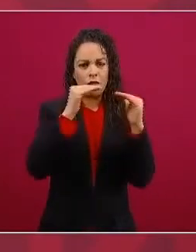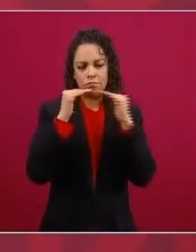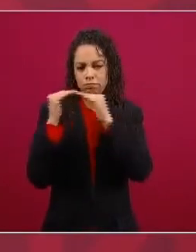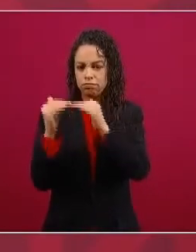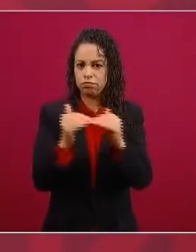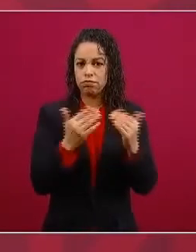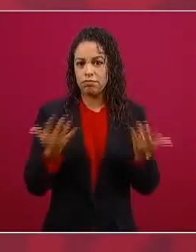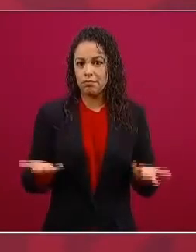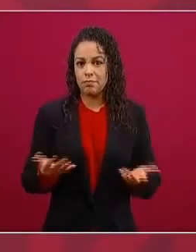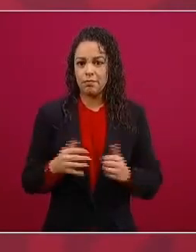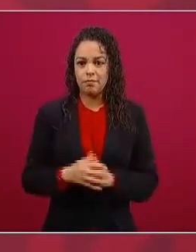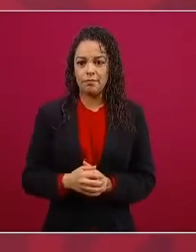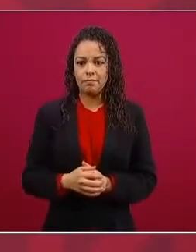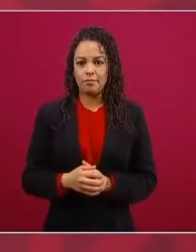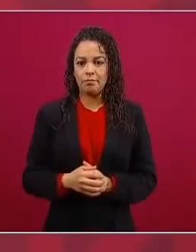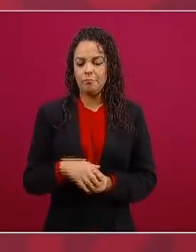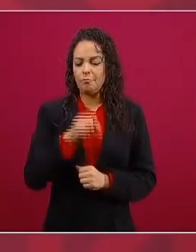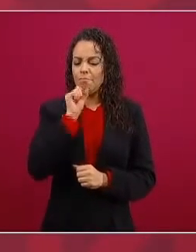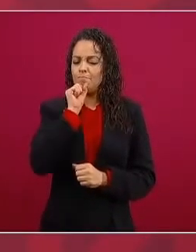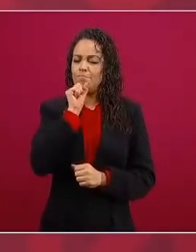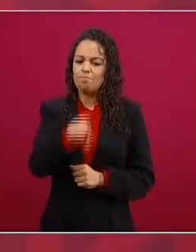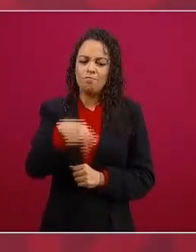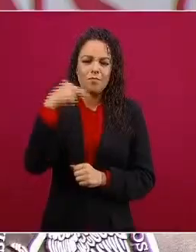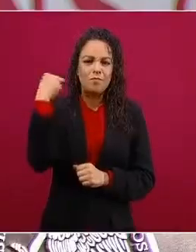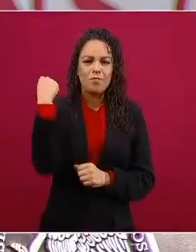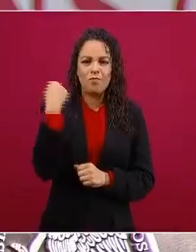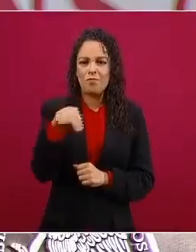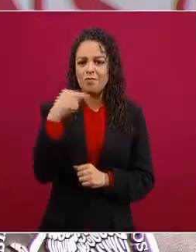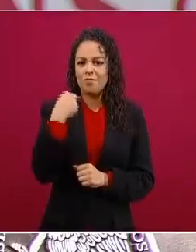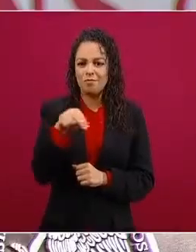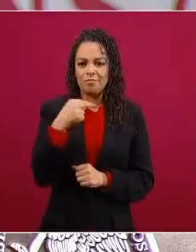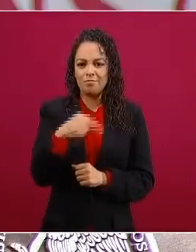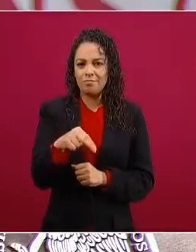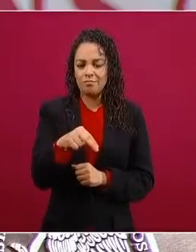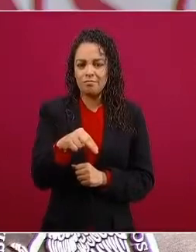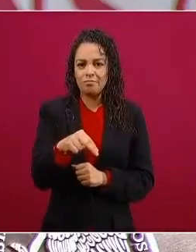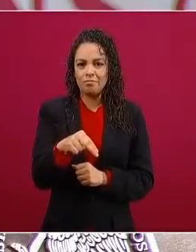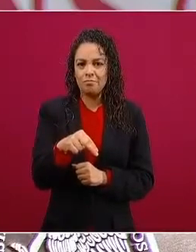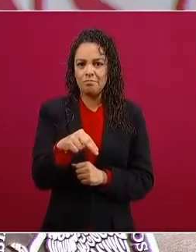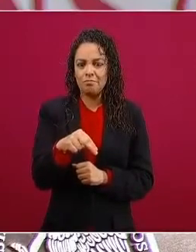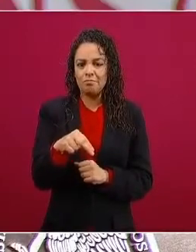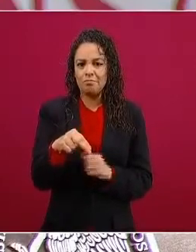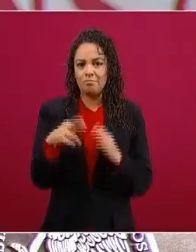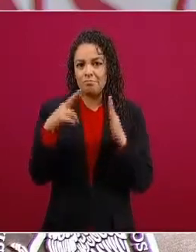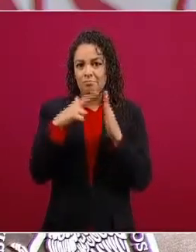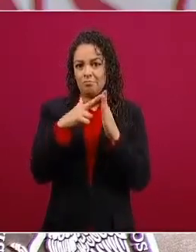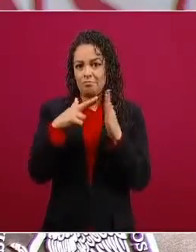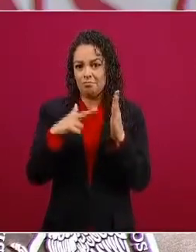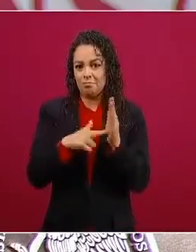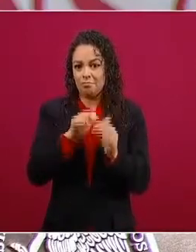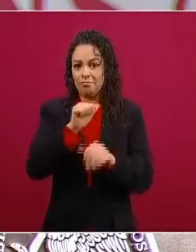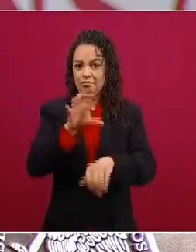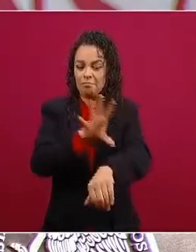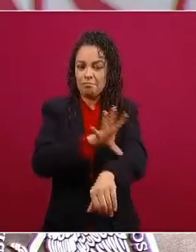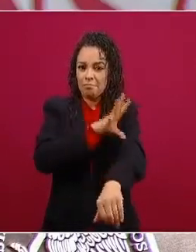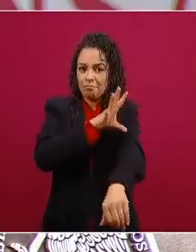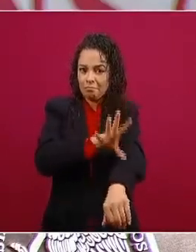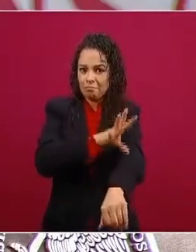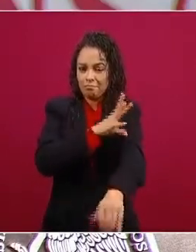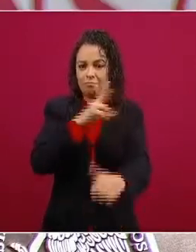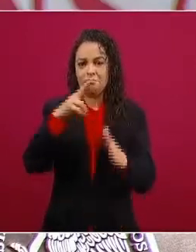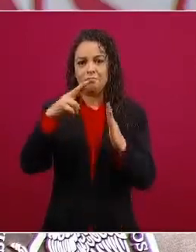además con el mismo nombre reforma energética reforma fiscal